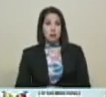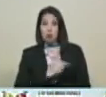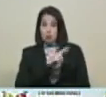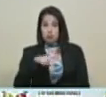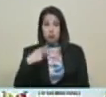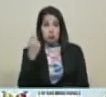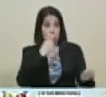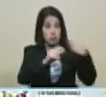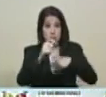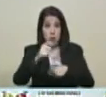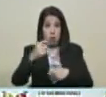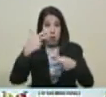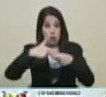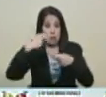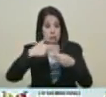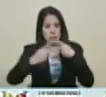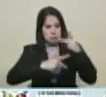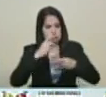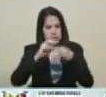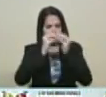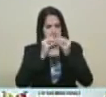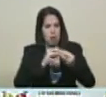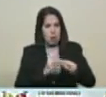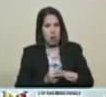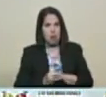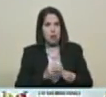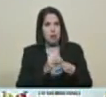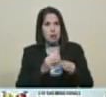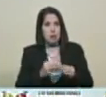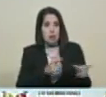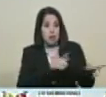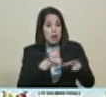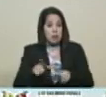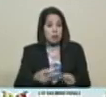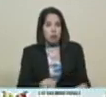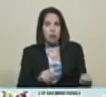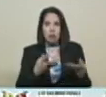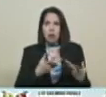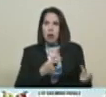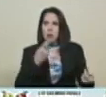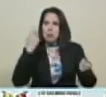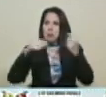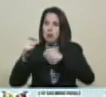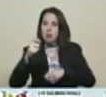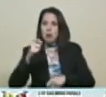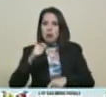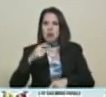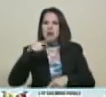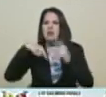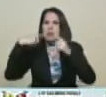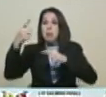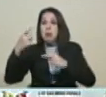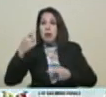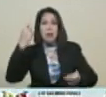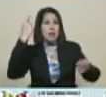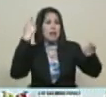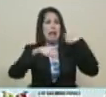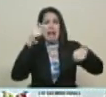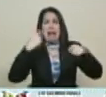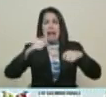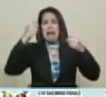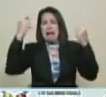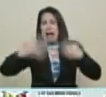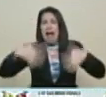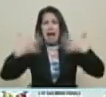vendemos el producto que a la República le cuesta, Dios hizo ayuda, su esfuerzo. Y ellos lo agarran y lo venden al precio que les da la